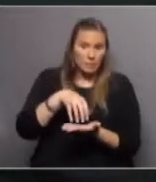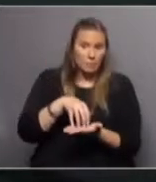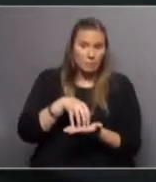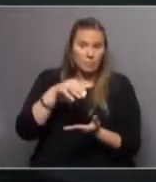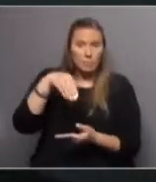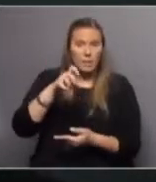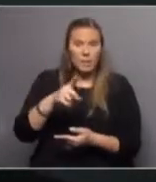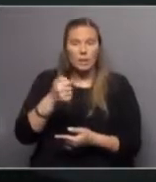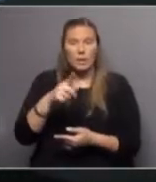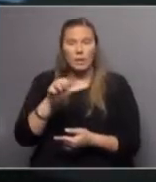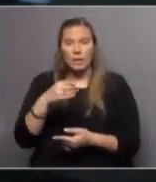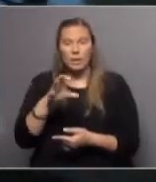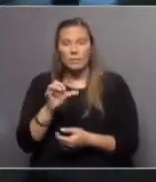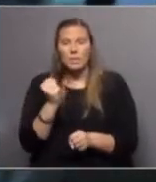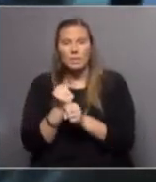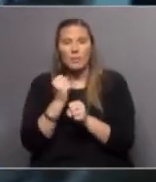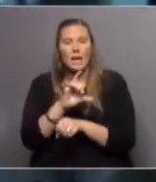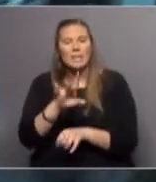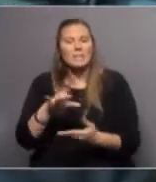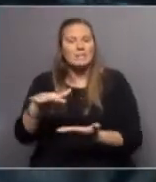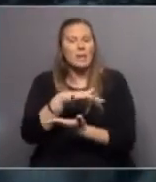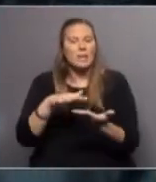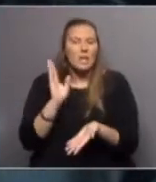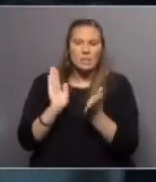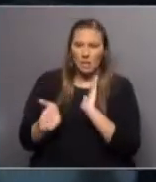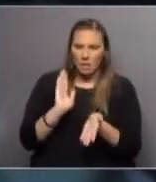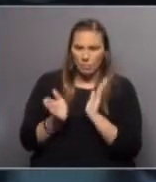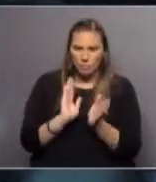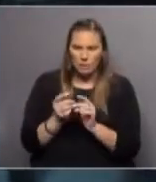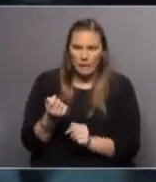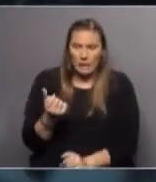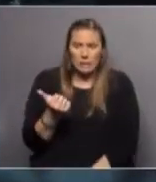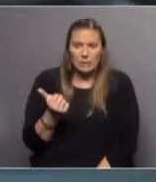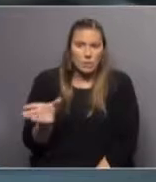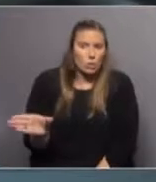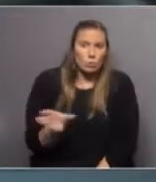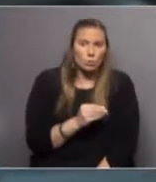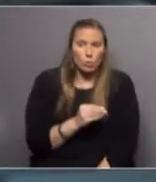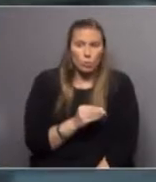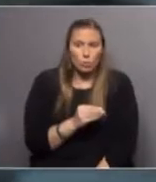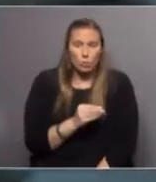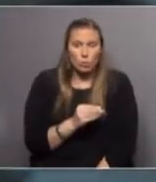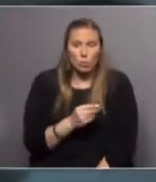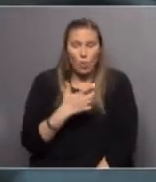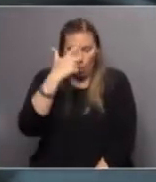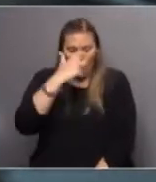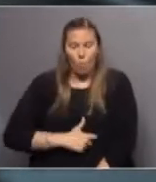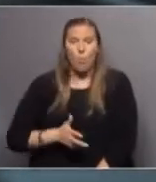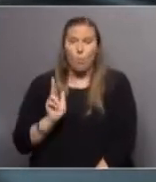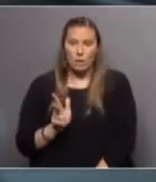Megalabs trabaja en 15 áreas terapéuticas, así que cubrimos prácticamente todo lo que es el cuerpo humano,